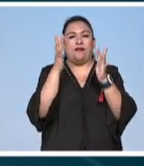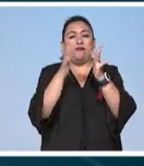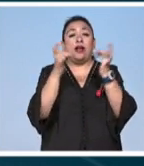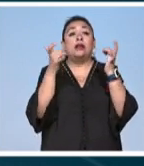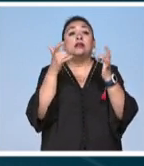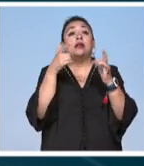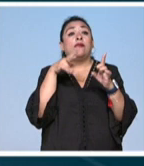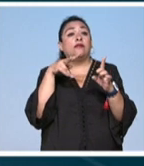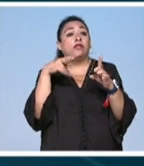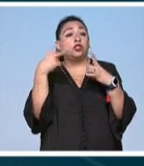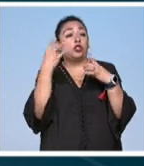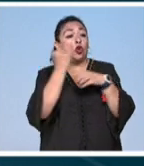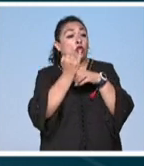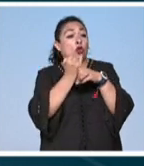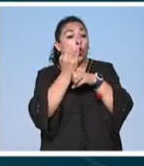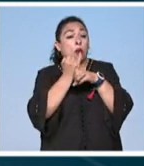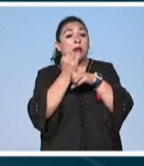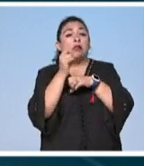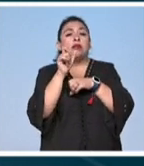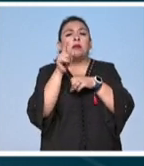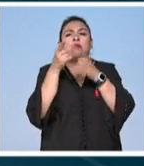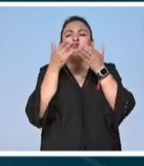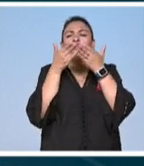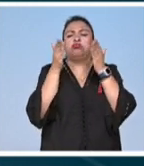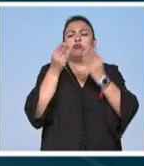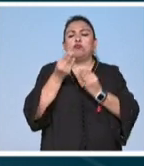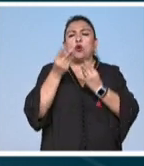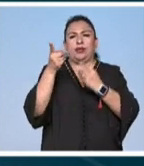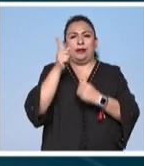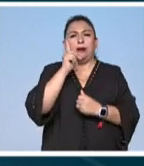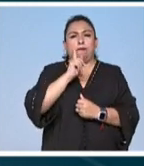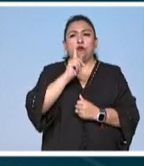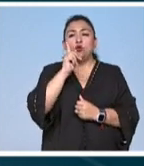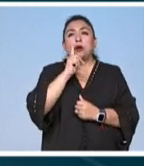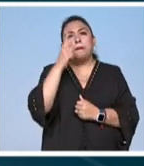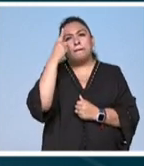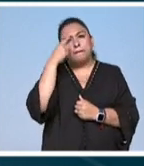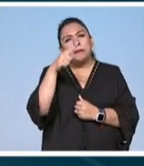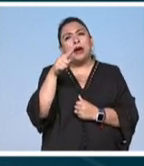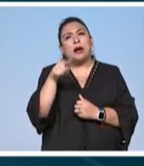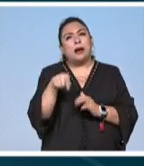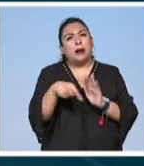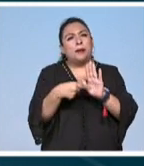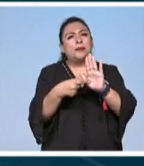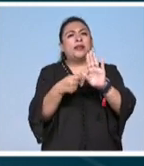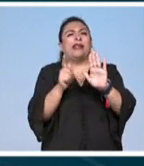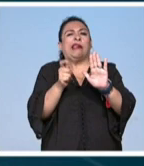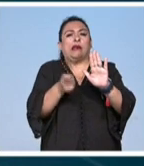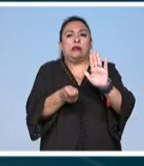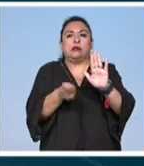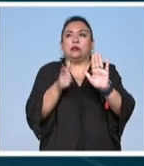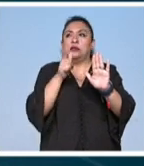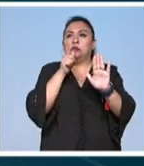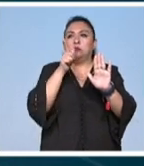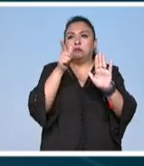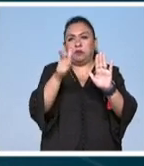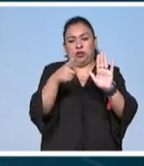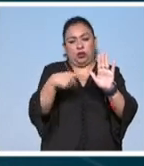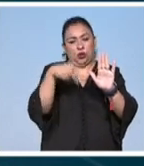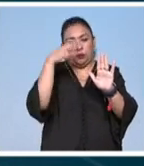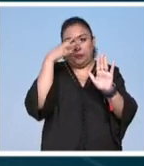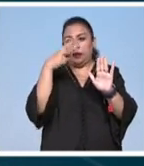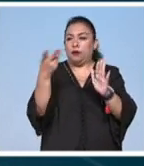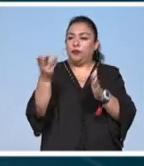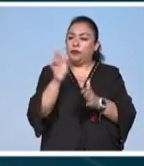destacó el enfoque documental y la sensibilidad poética del artista para retratar la esencia y el espíritu de